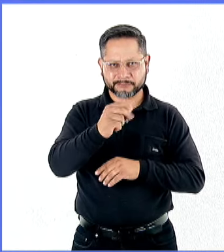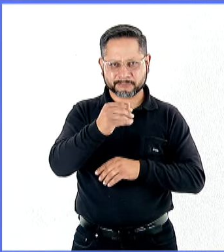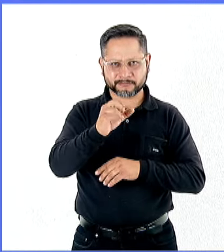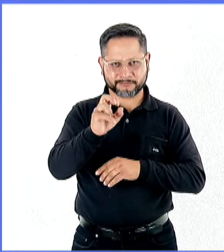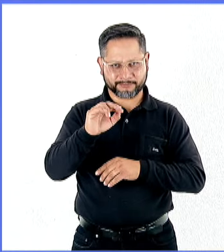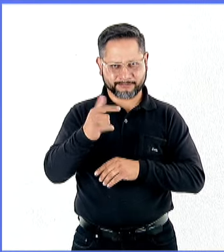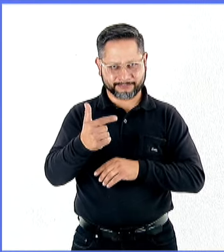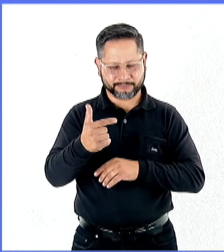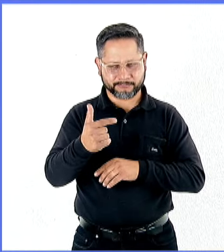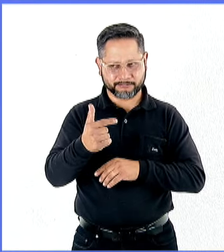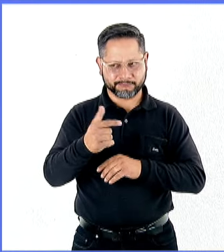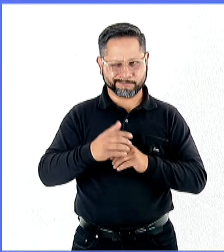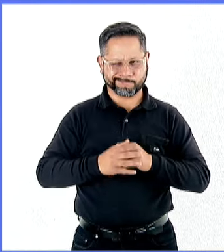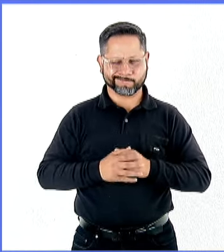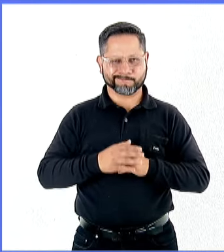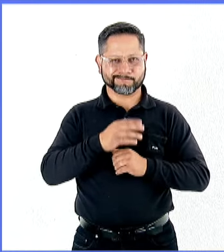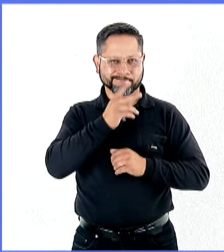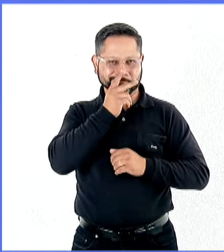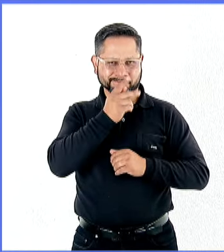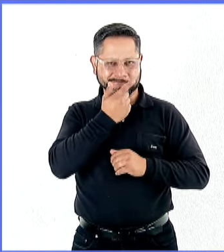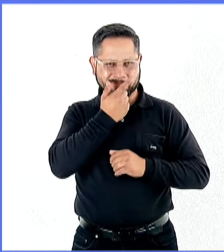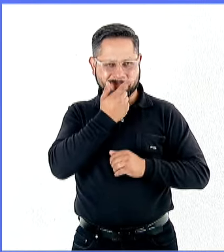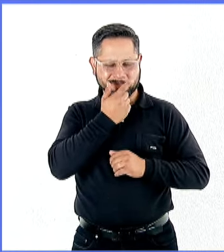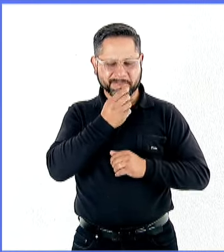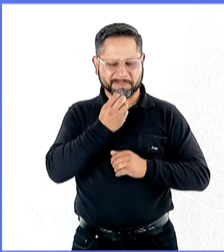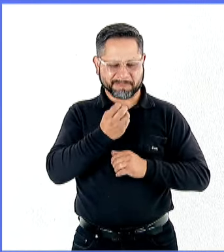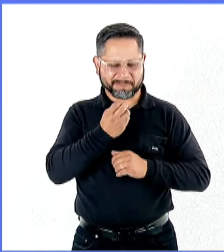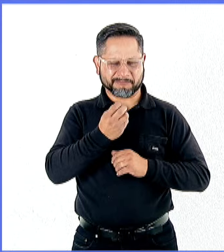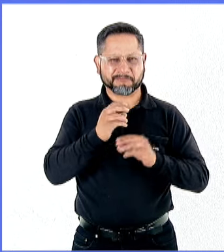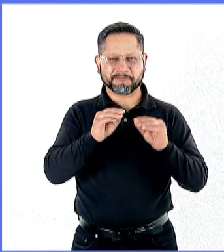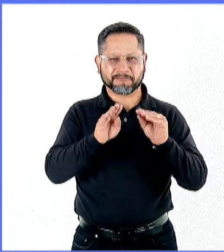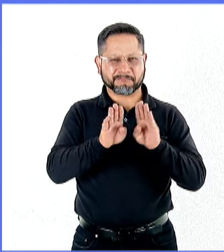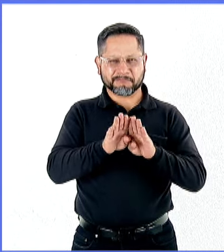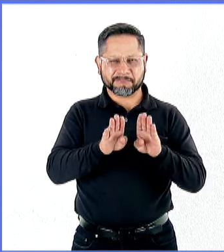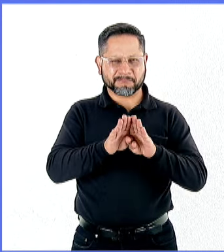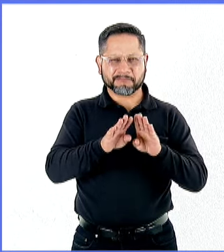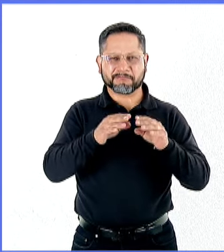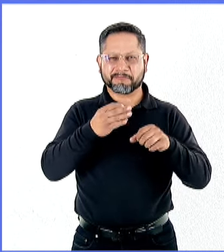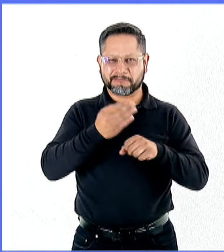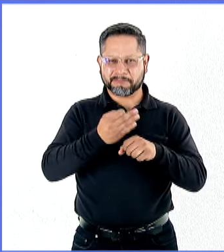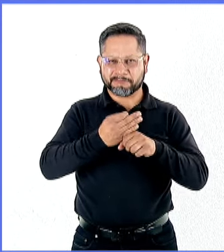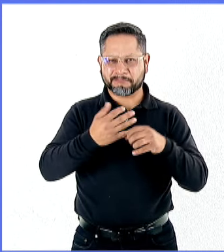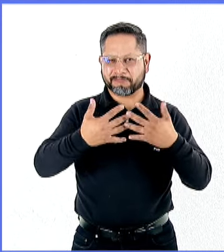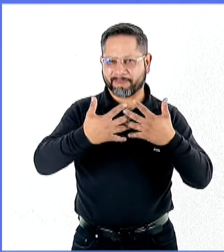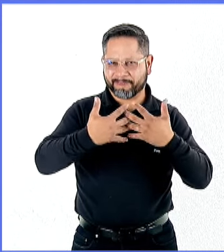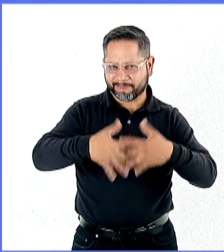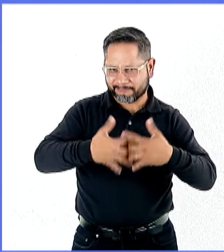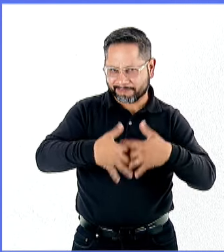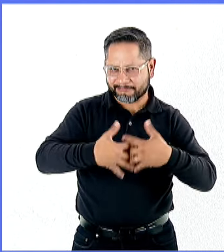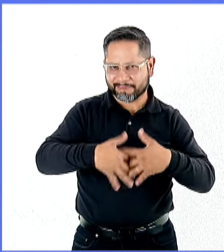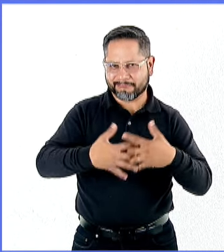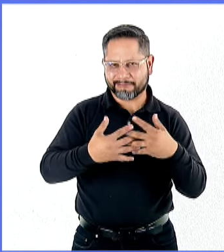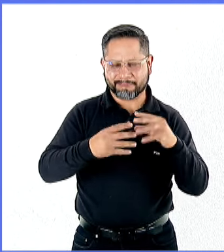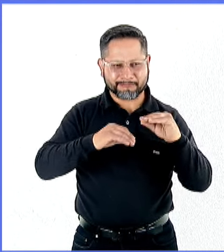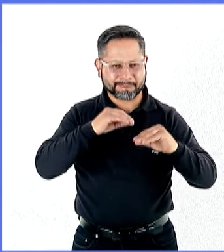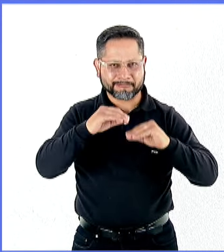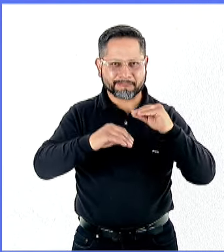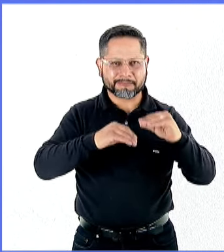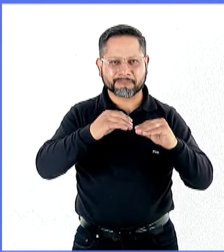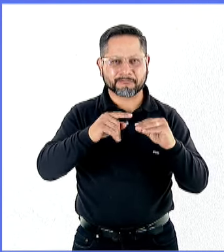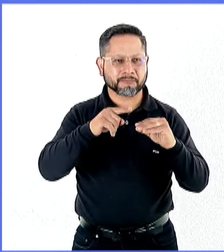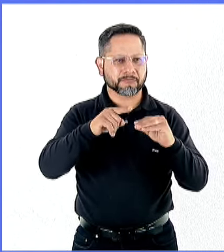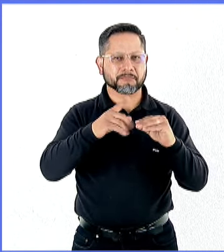habría que pensar un poco en cómo se ha estructurado la producción mundial. Se habla mucho de cadenas